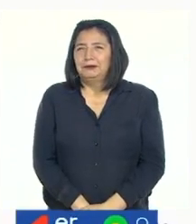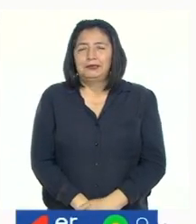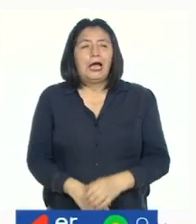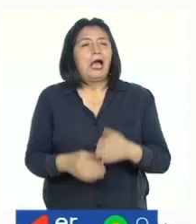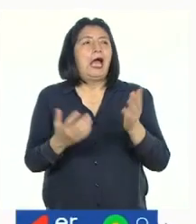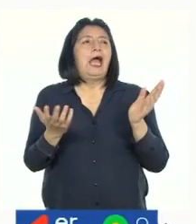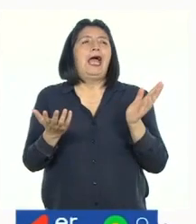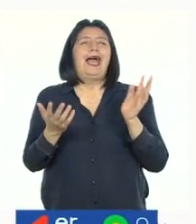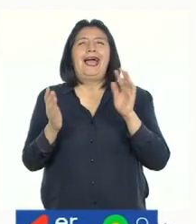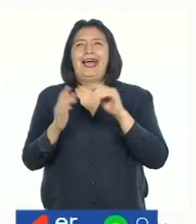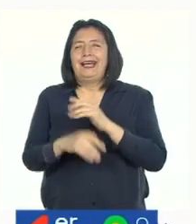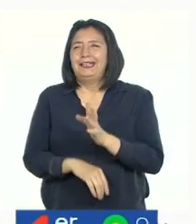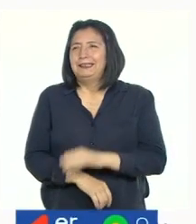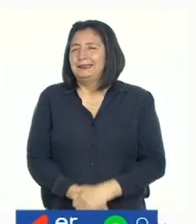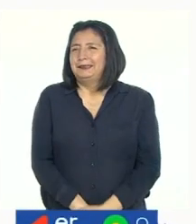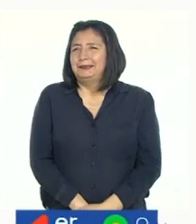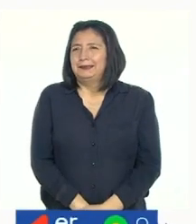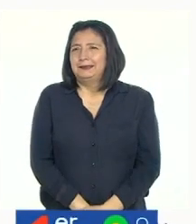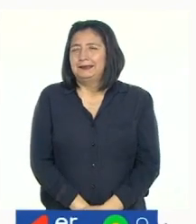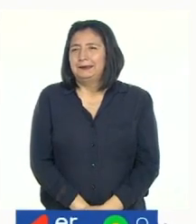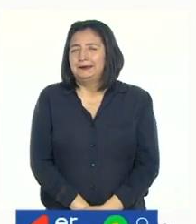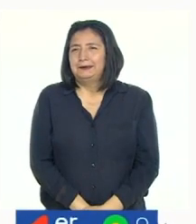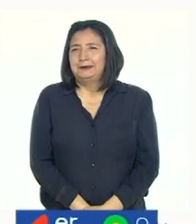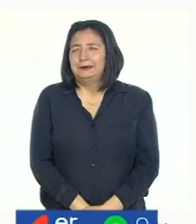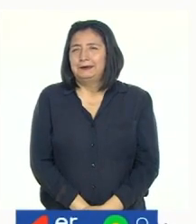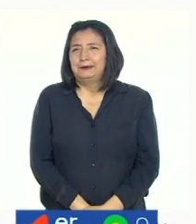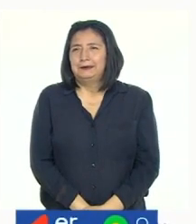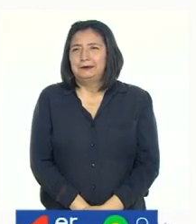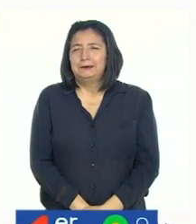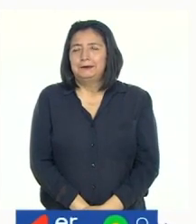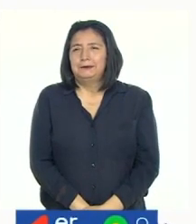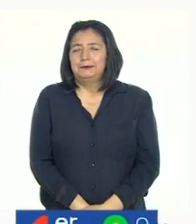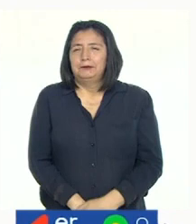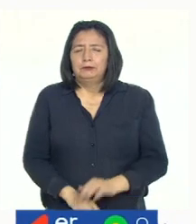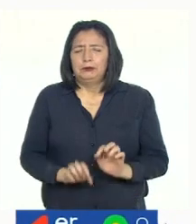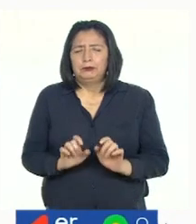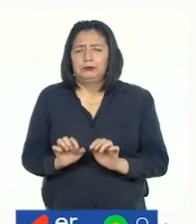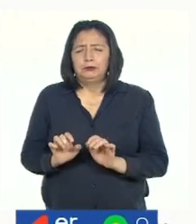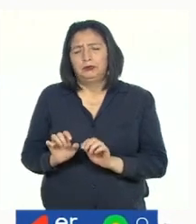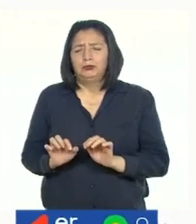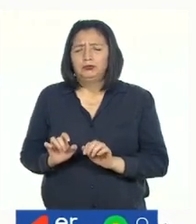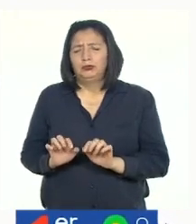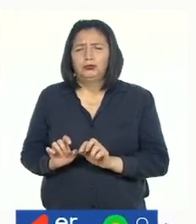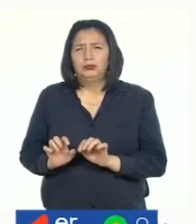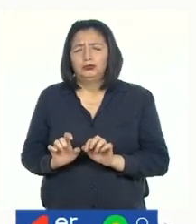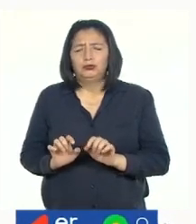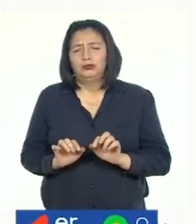Ah, he, he, he, he. Genial. Genial.